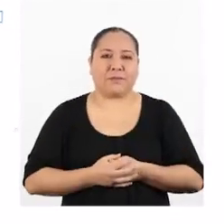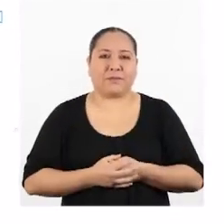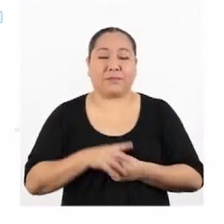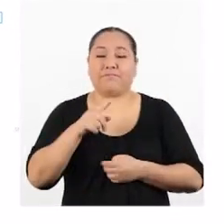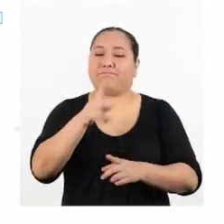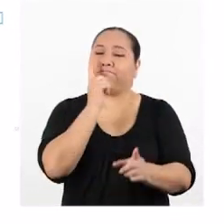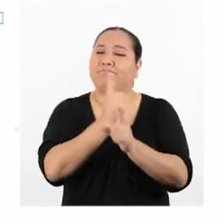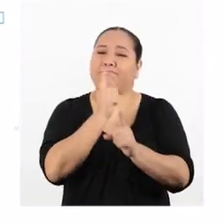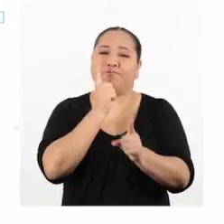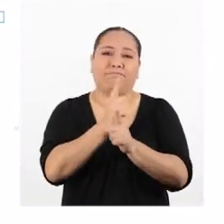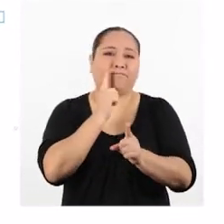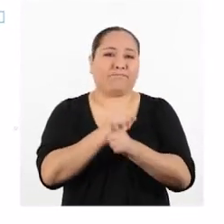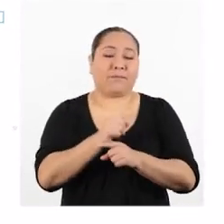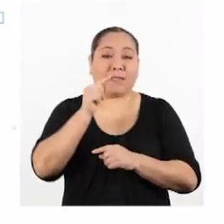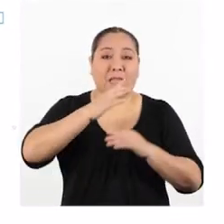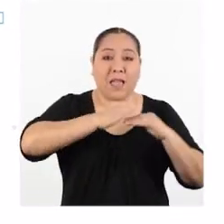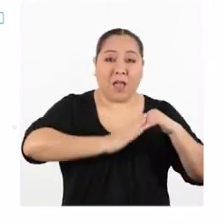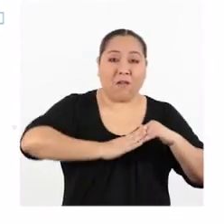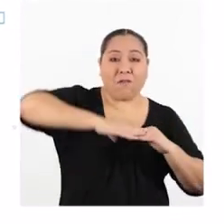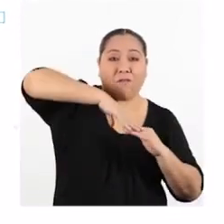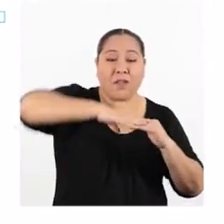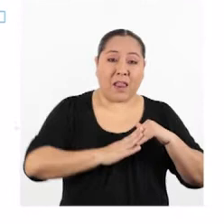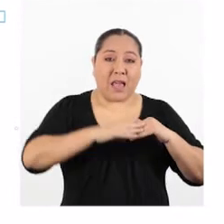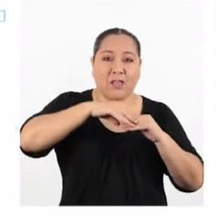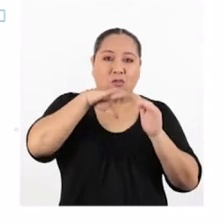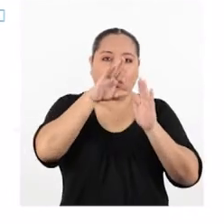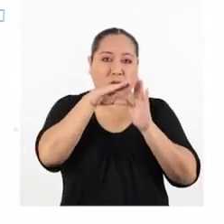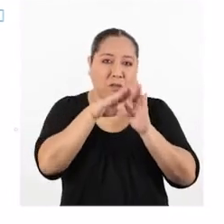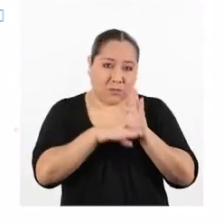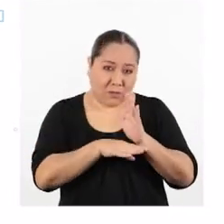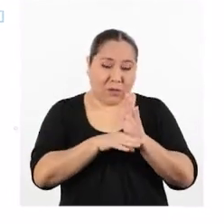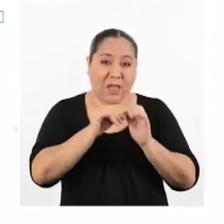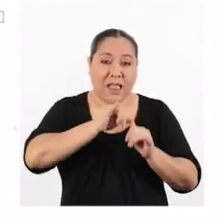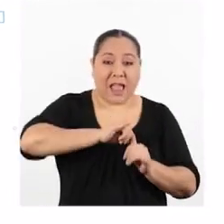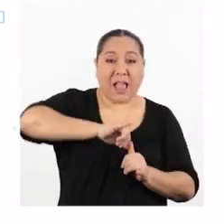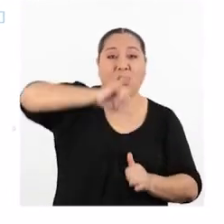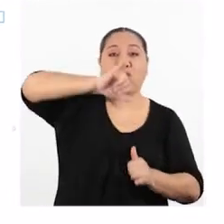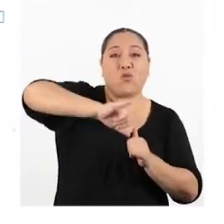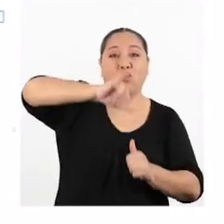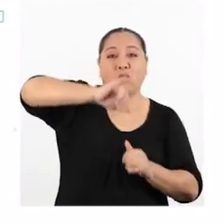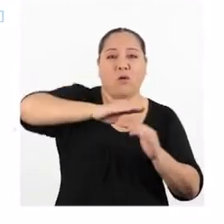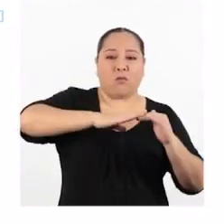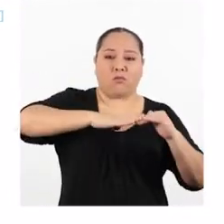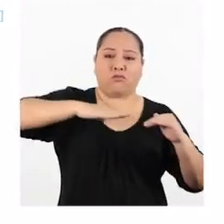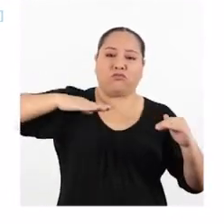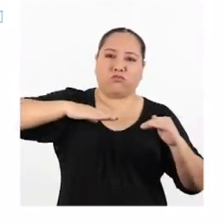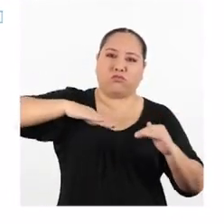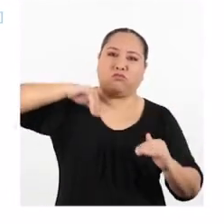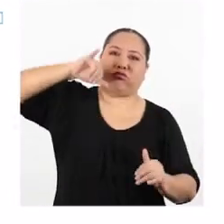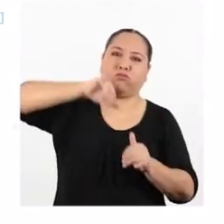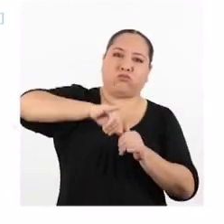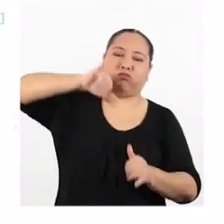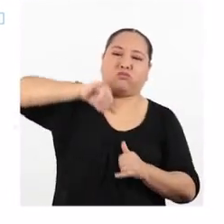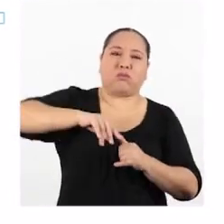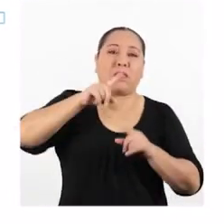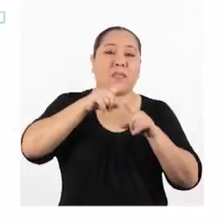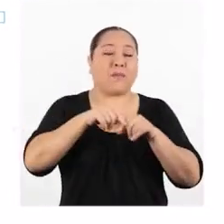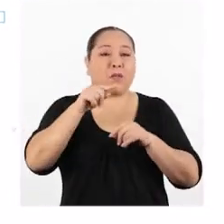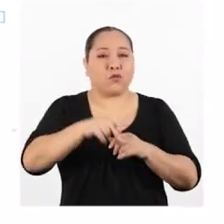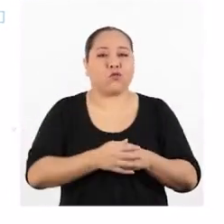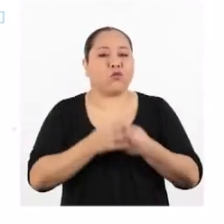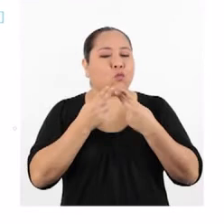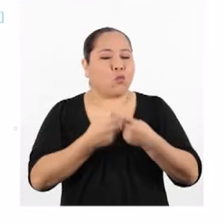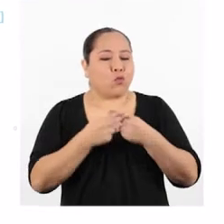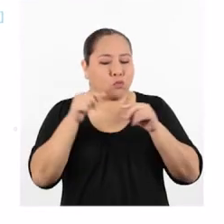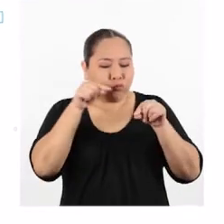Efectivamente. Si el brazo de resistencia disminuye, la altura de la palanca aumenta respecto a su posición de equilibrio